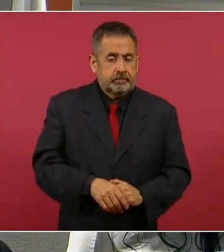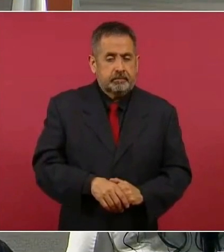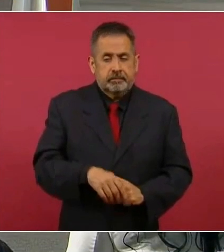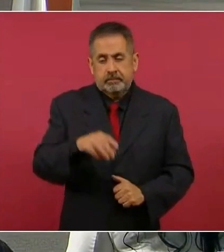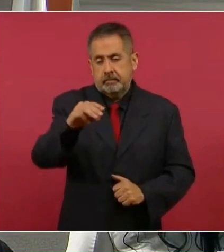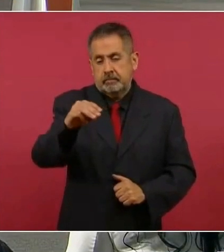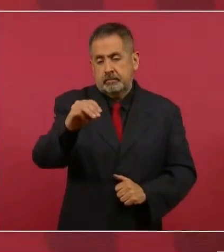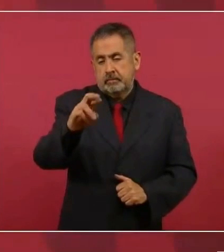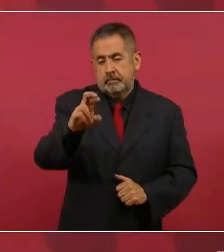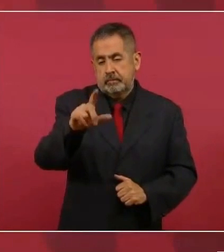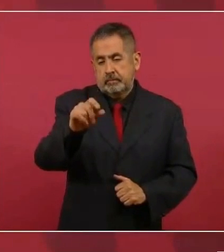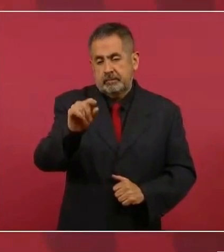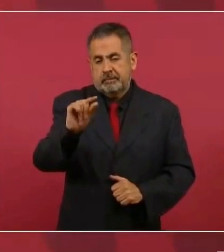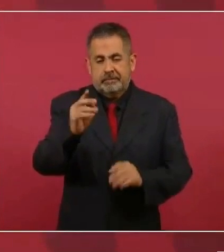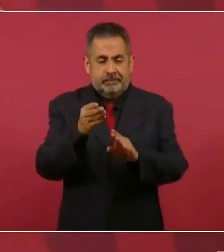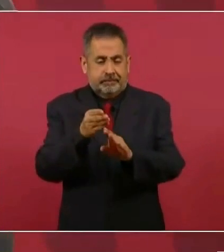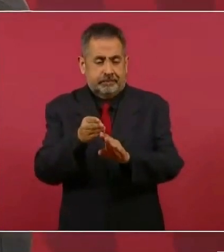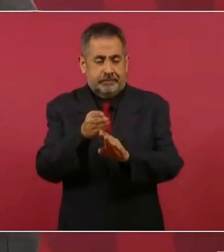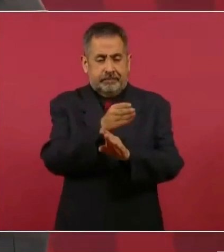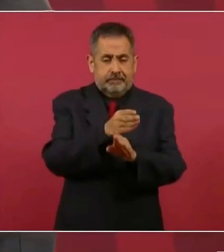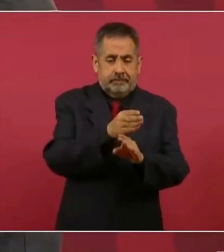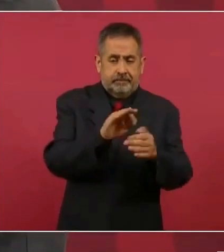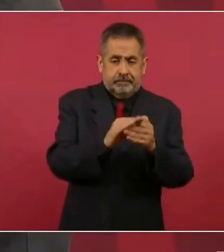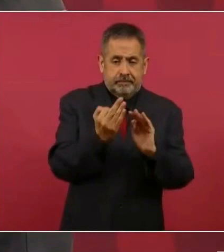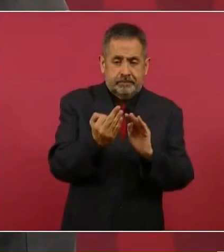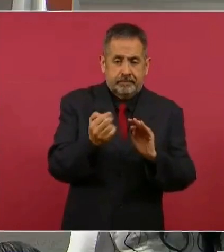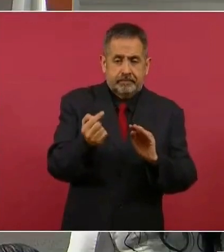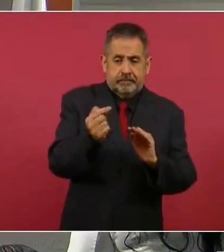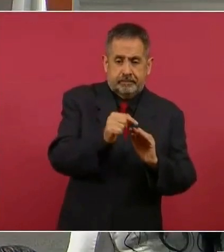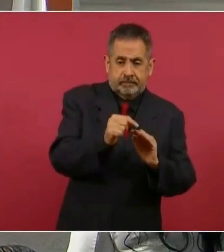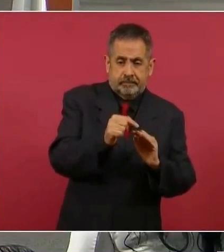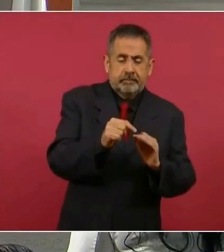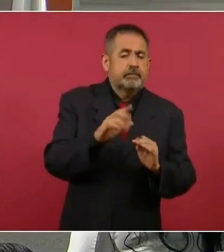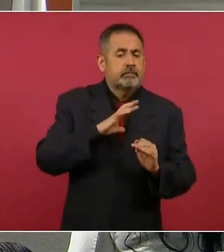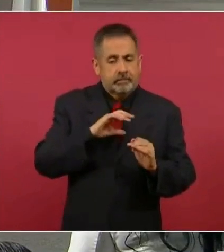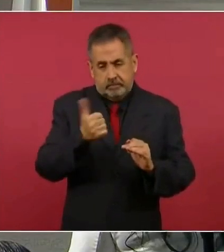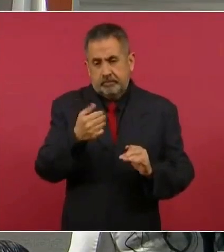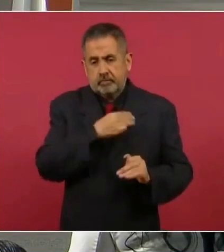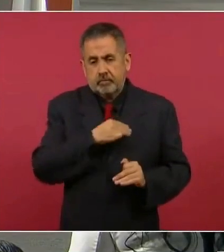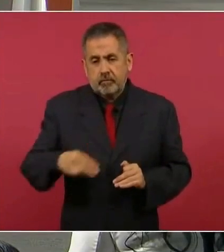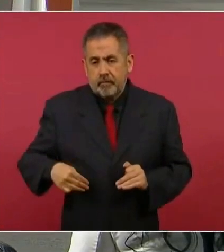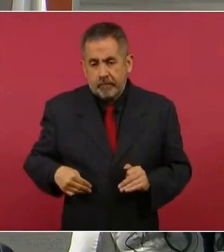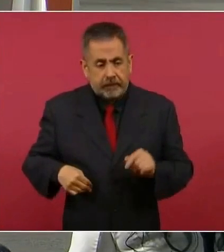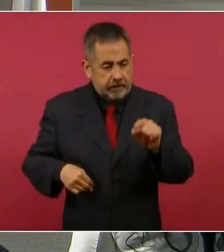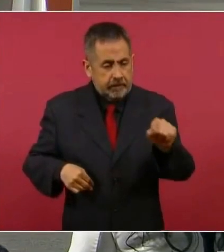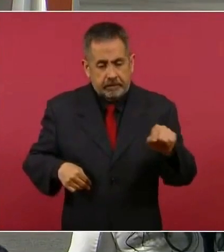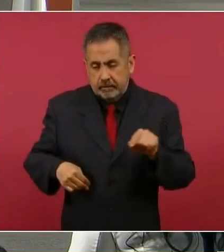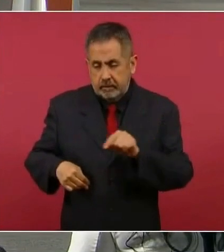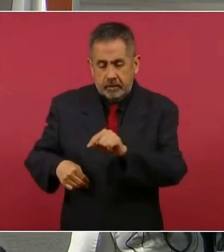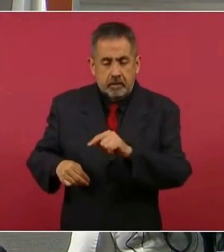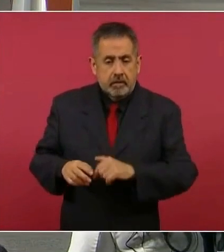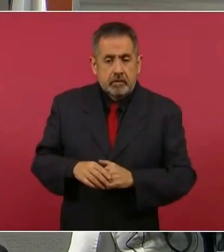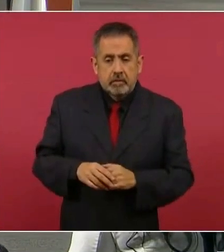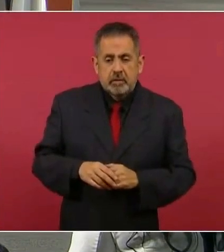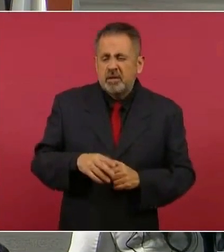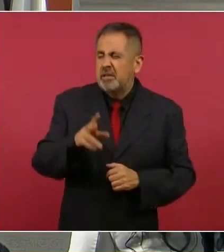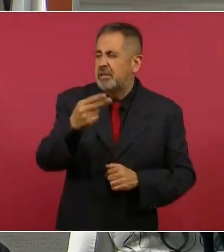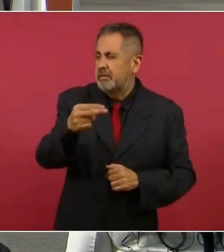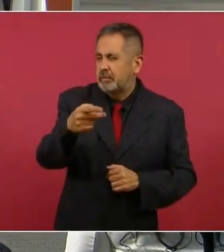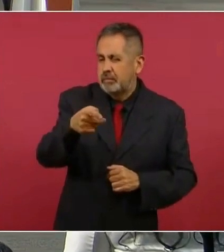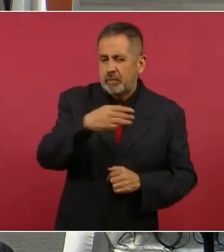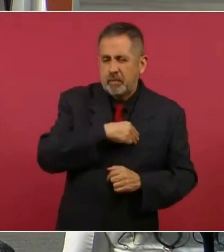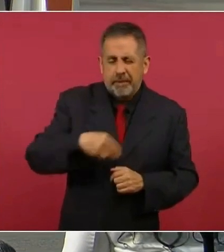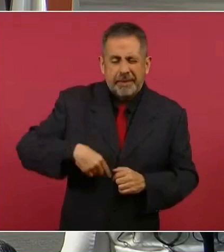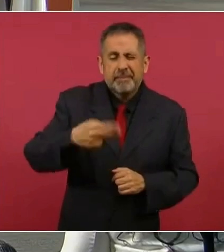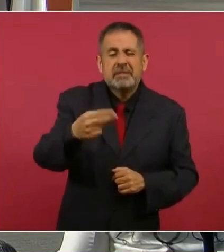están otros municipios. ¿Cómo se llama el